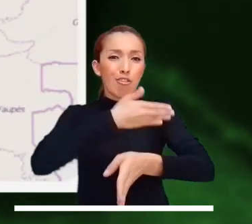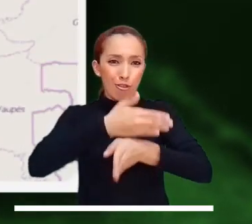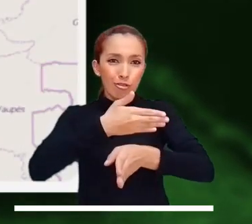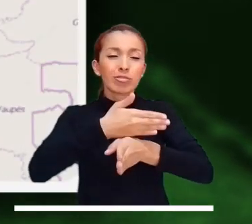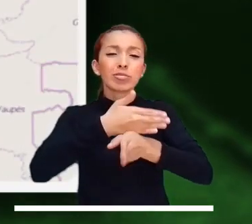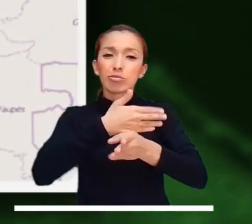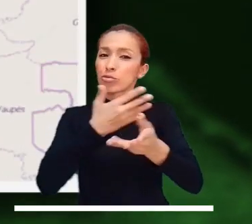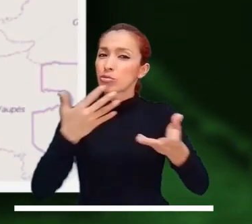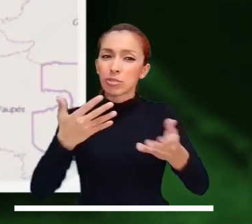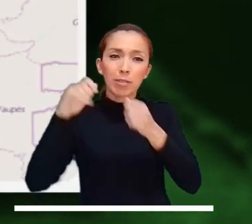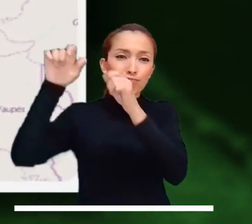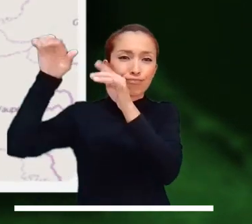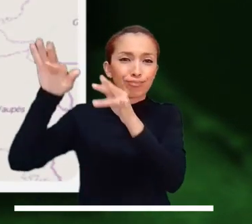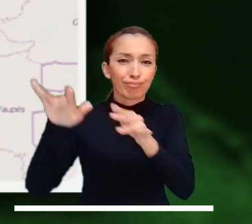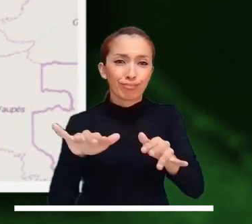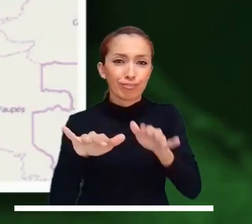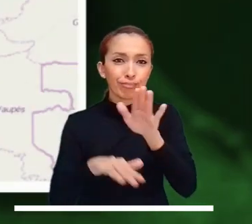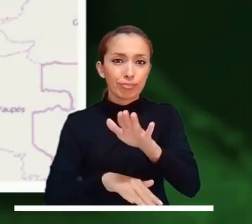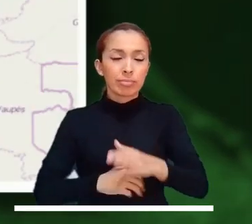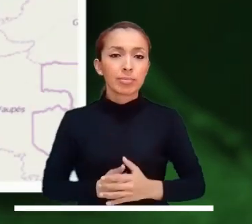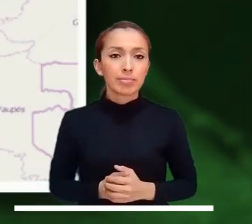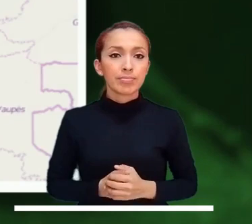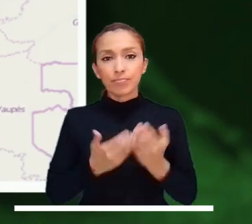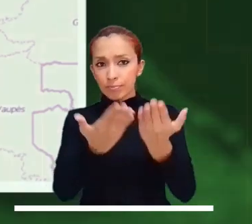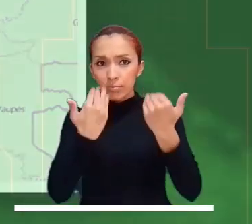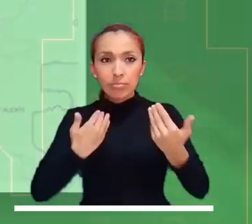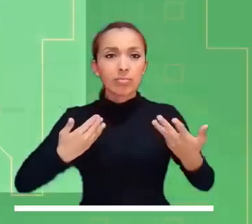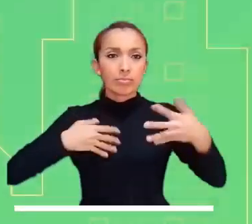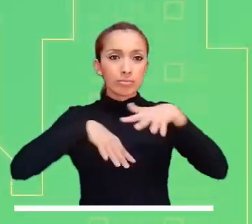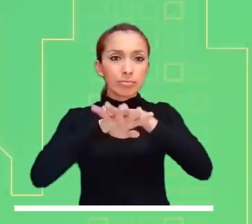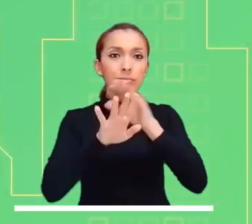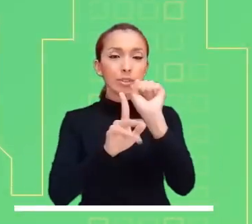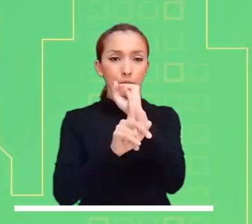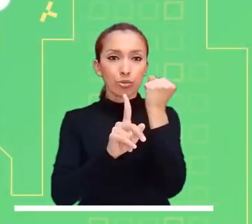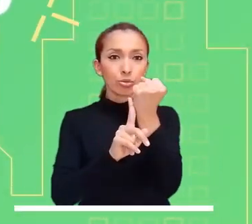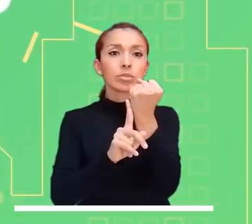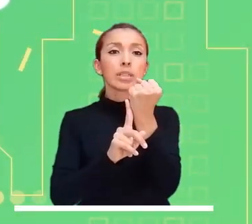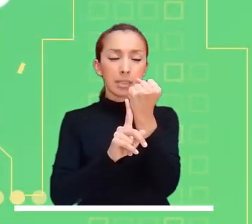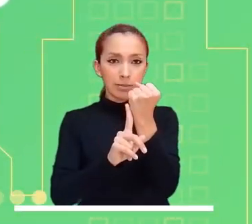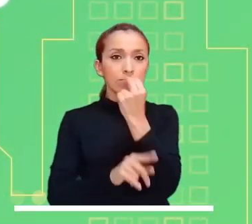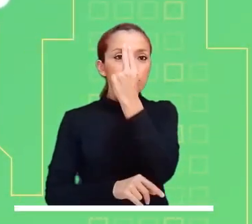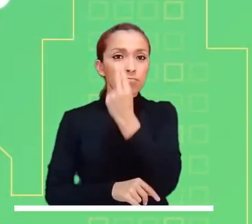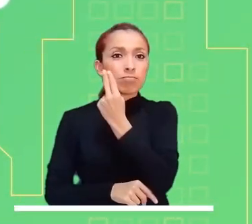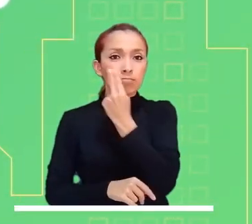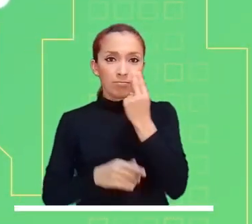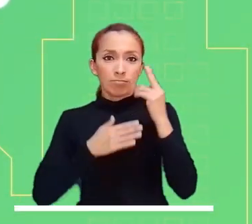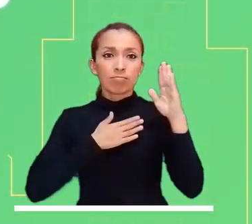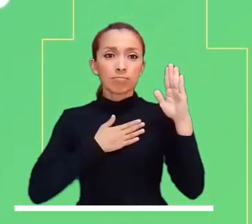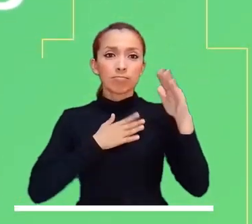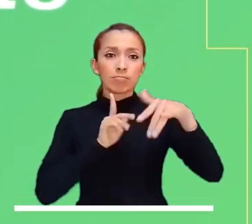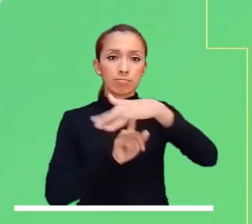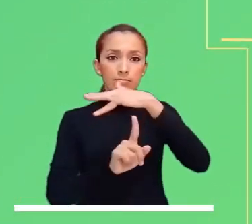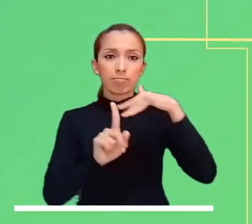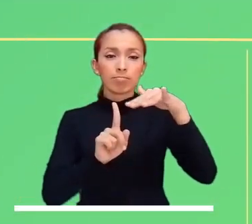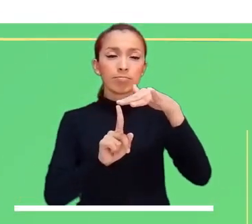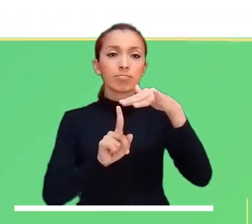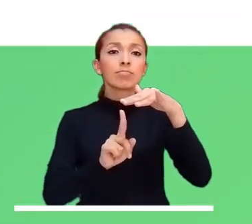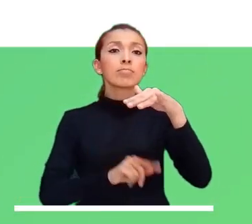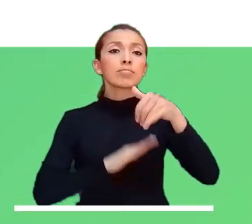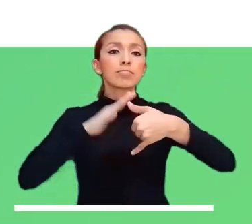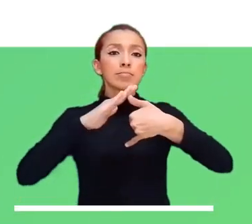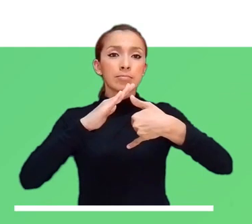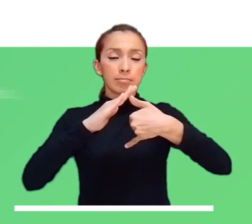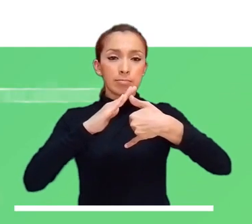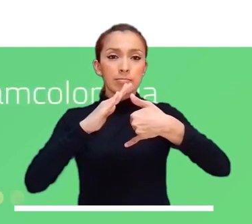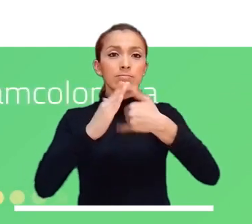persiste la alerta por probables deslizamientos. Síguenos en nuestras redes sociales. Nuestro compromiso